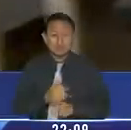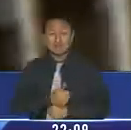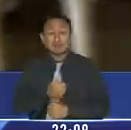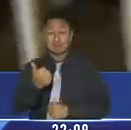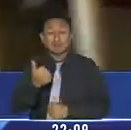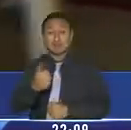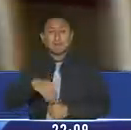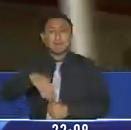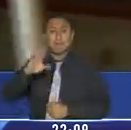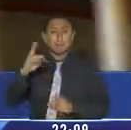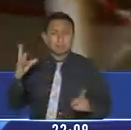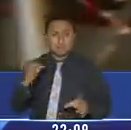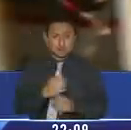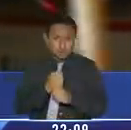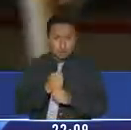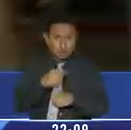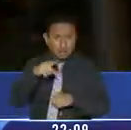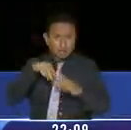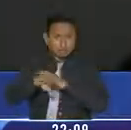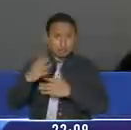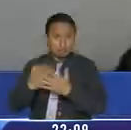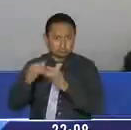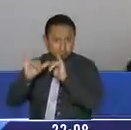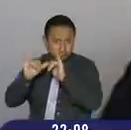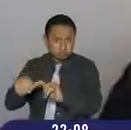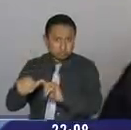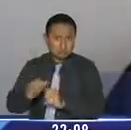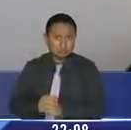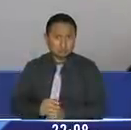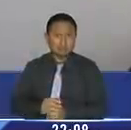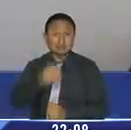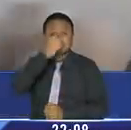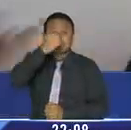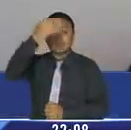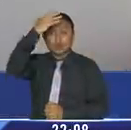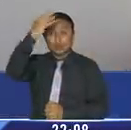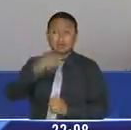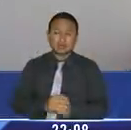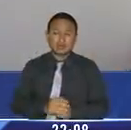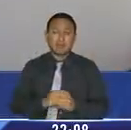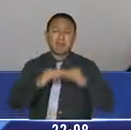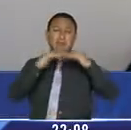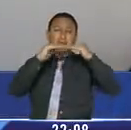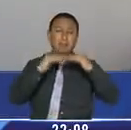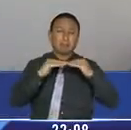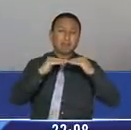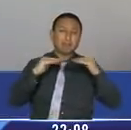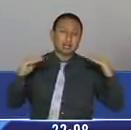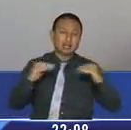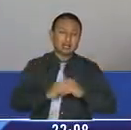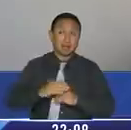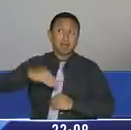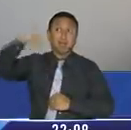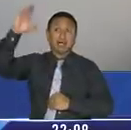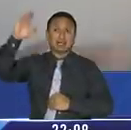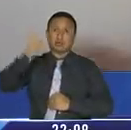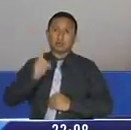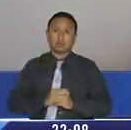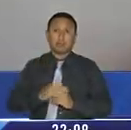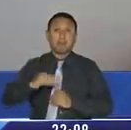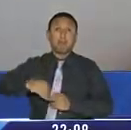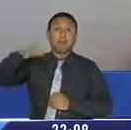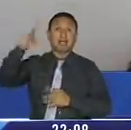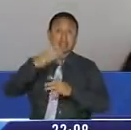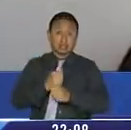penitenciaría de alta seguridad. Porque la cárcel de Santo Domingo es de mediana seguridad, no es de máxima seguridad. La que es de